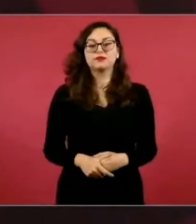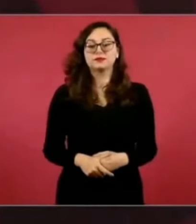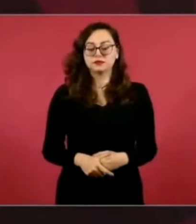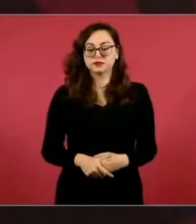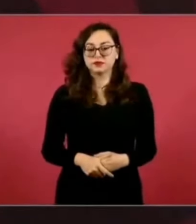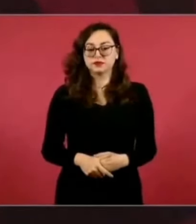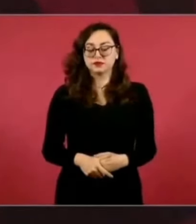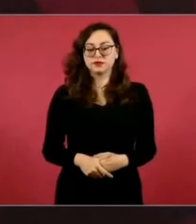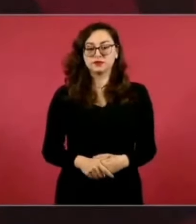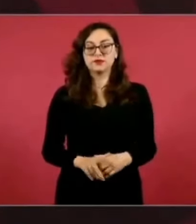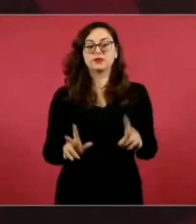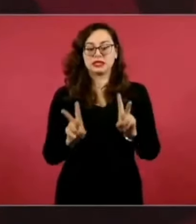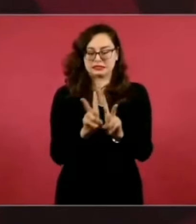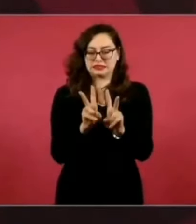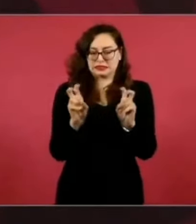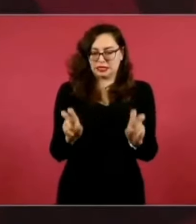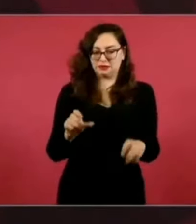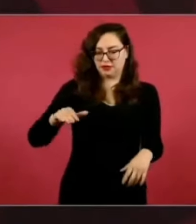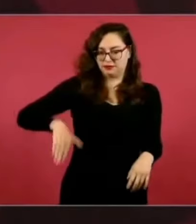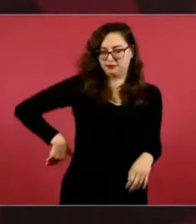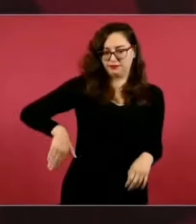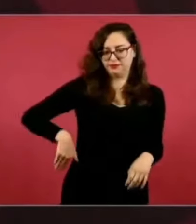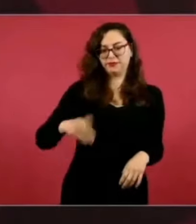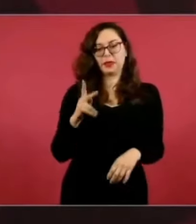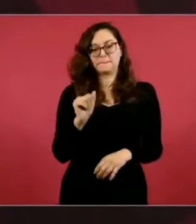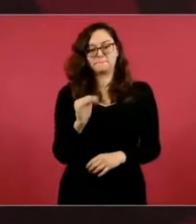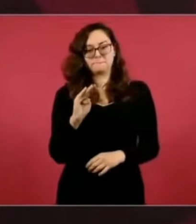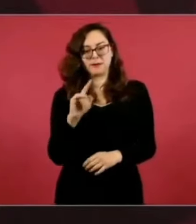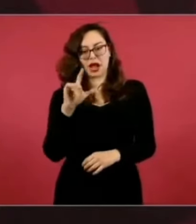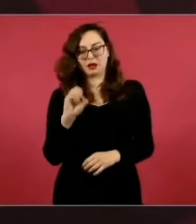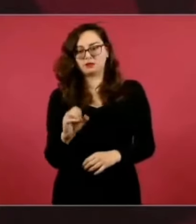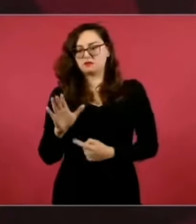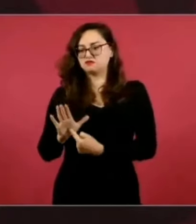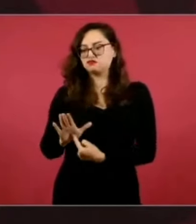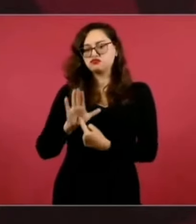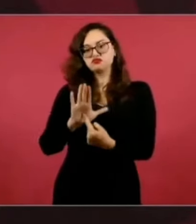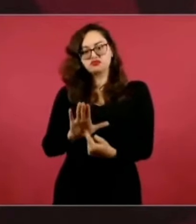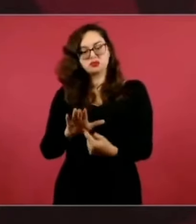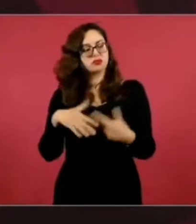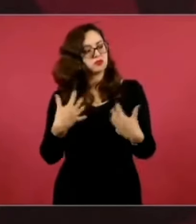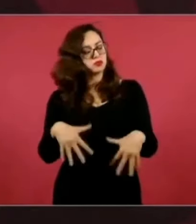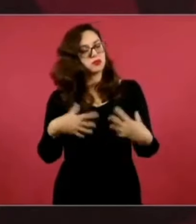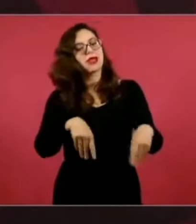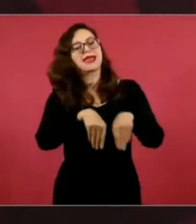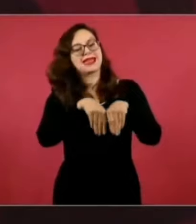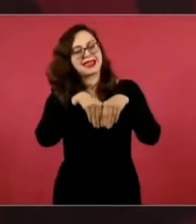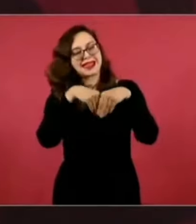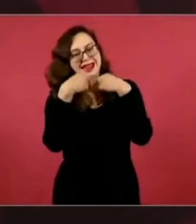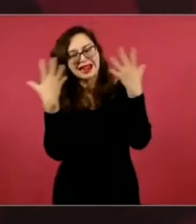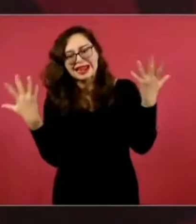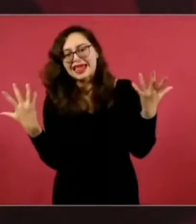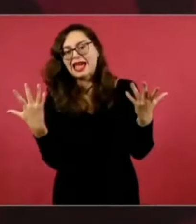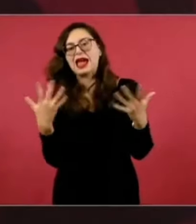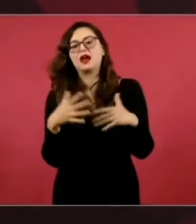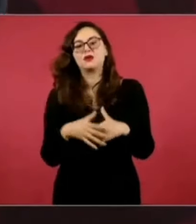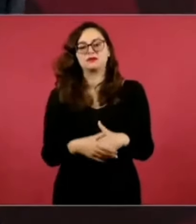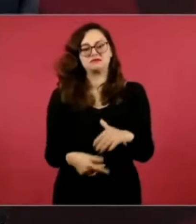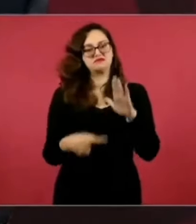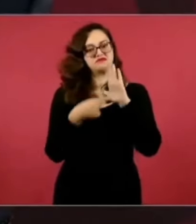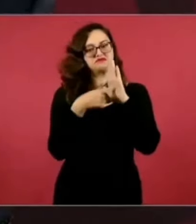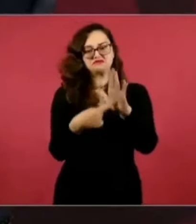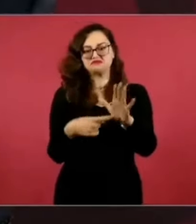la claridad y la contundencia,